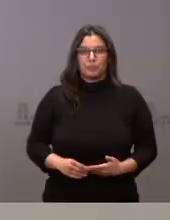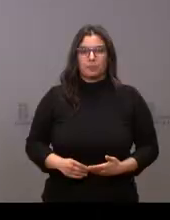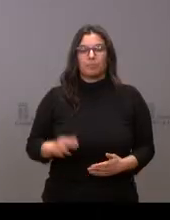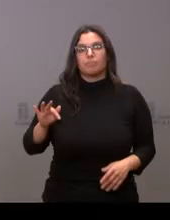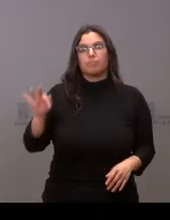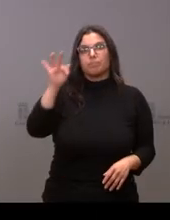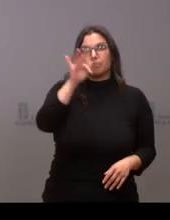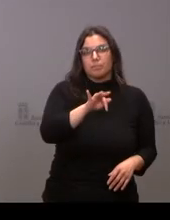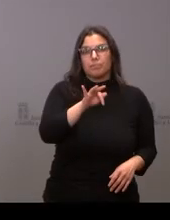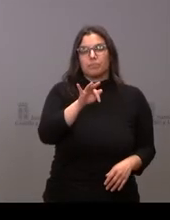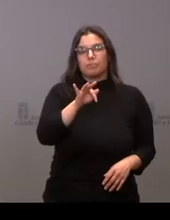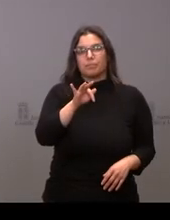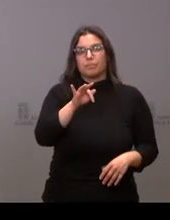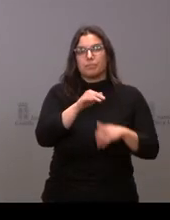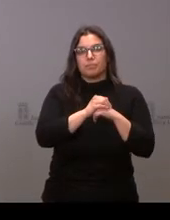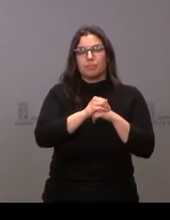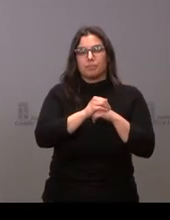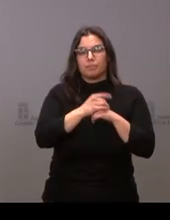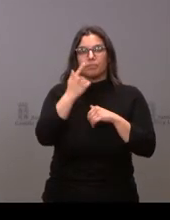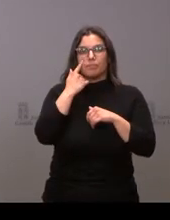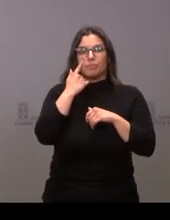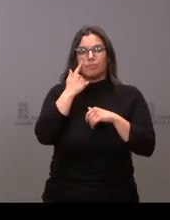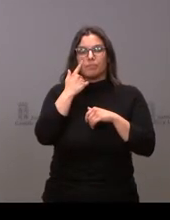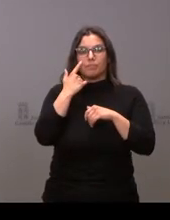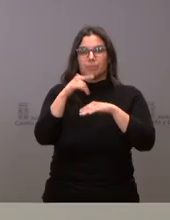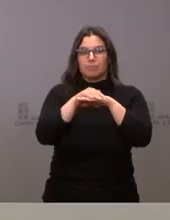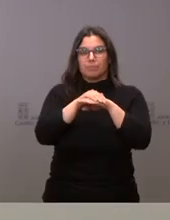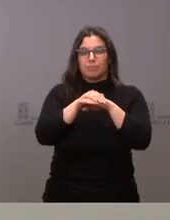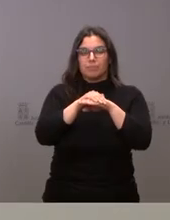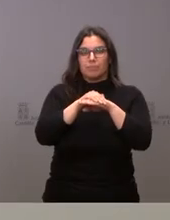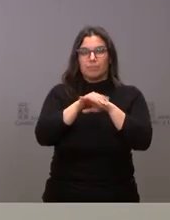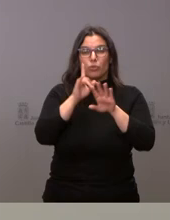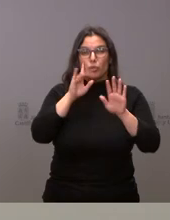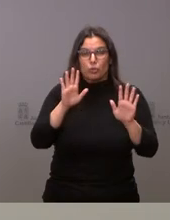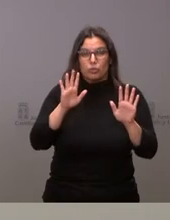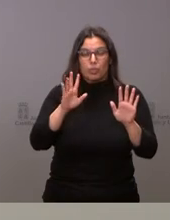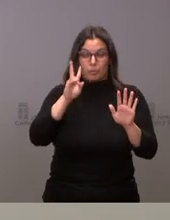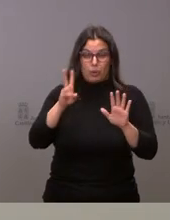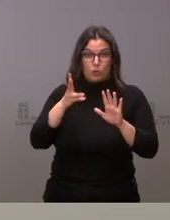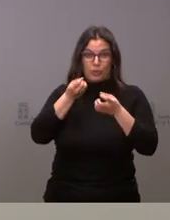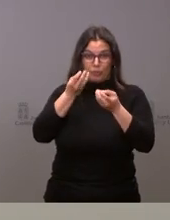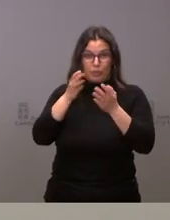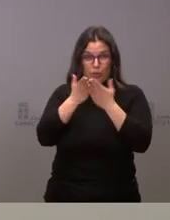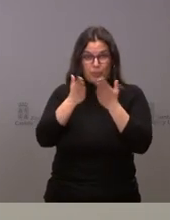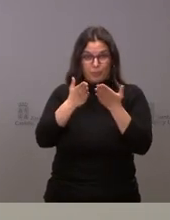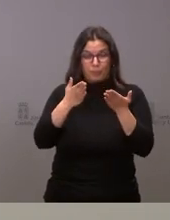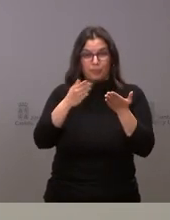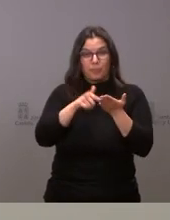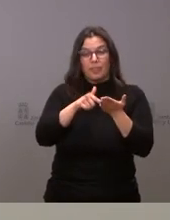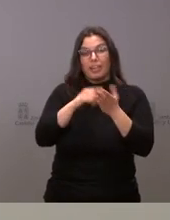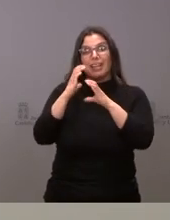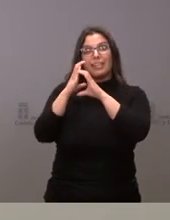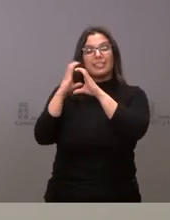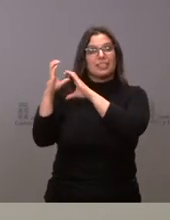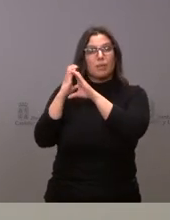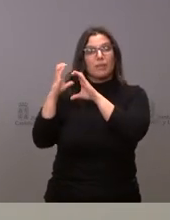continuamos entonces si lo vamos tampoco se perdone si por lo que veo aquí de la información que las semanas santas que se